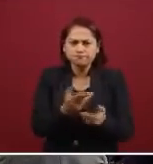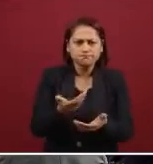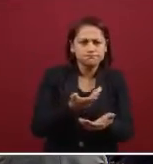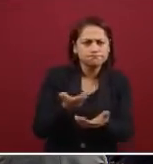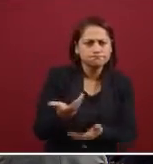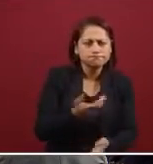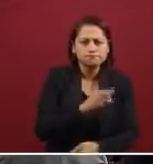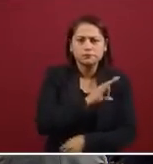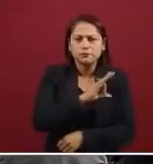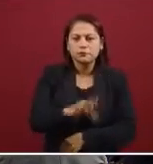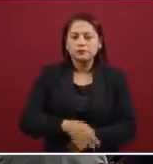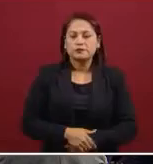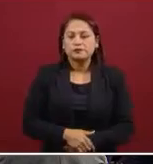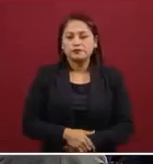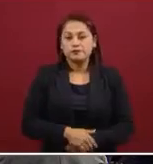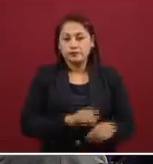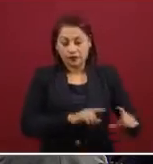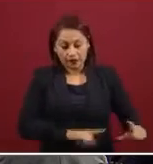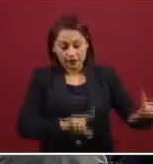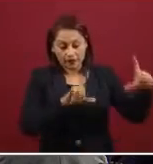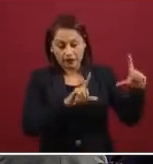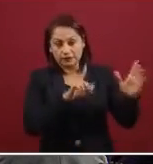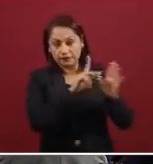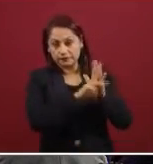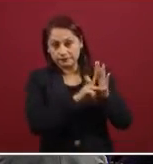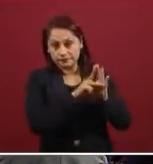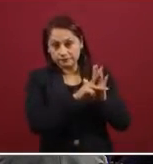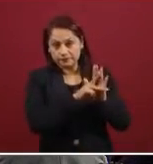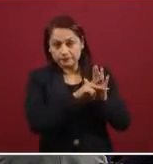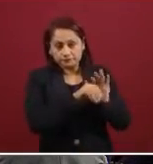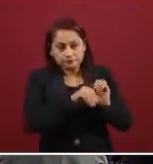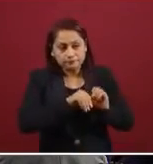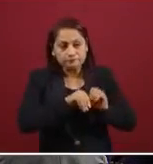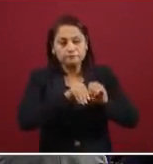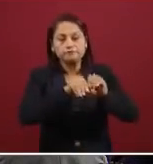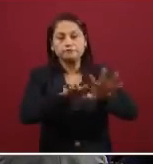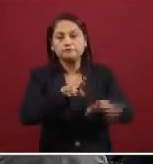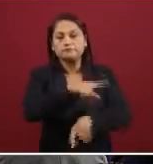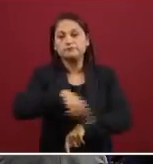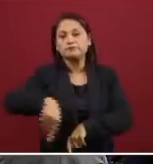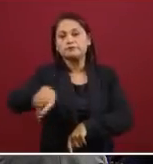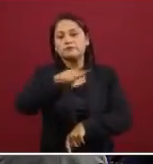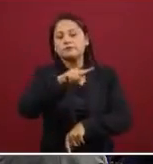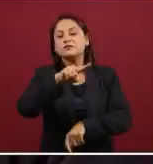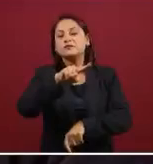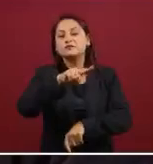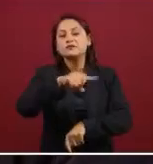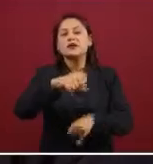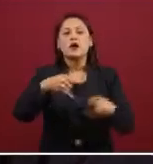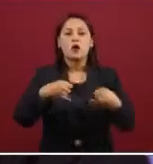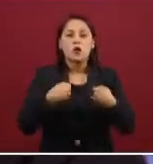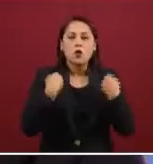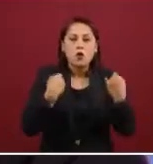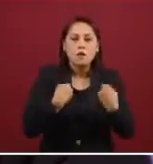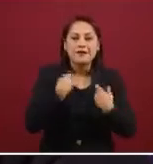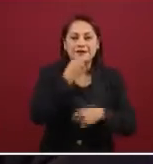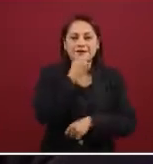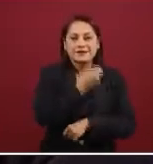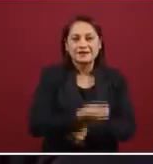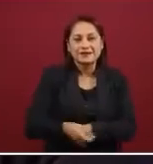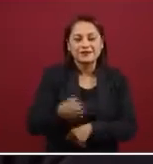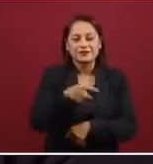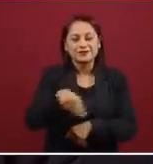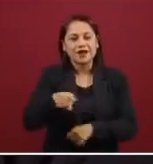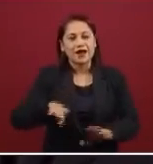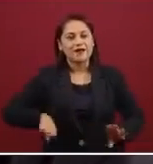Este material está enfocado hacia los más jóvenes, hacia los niños. La idea